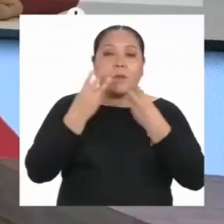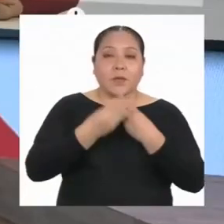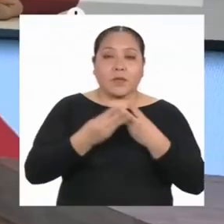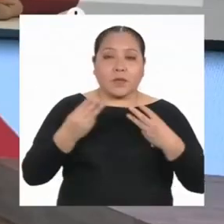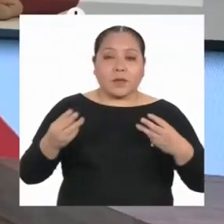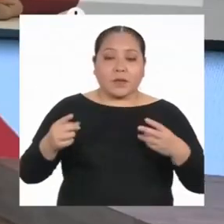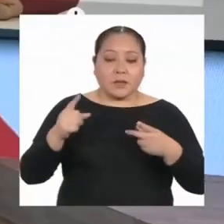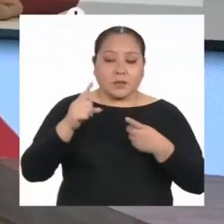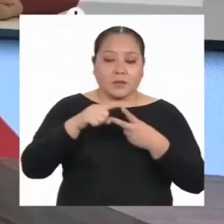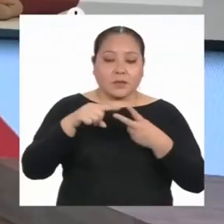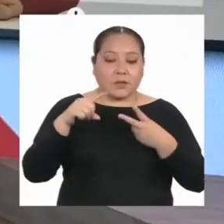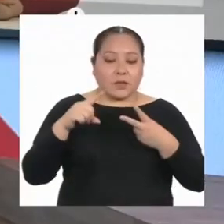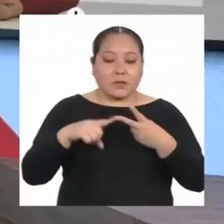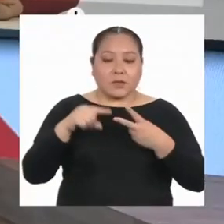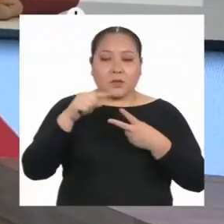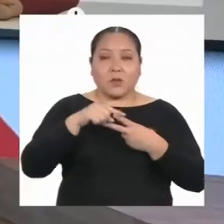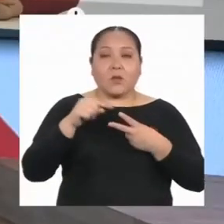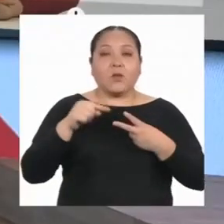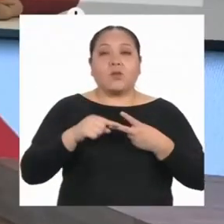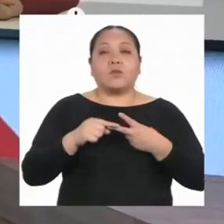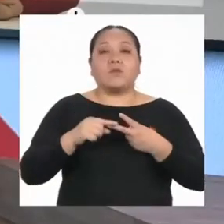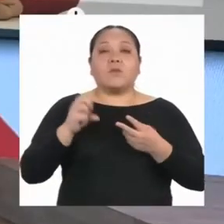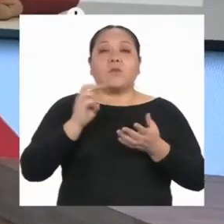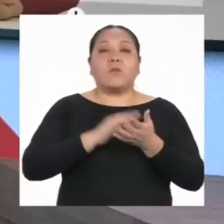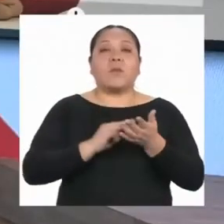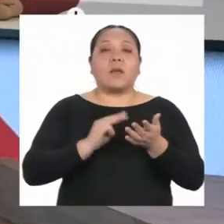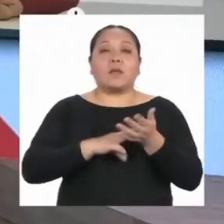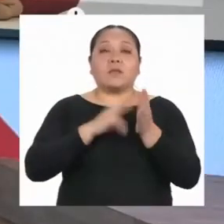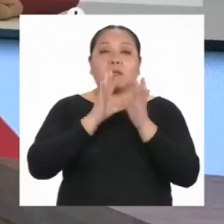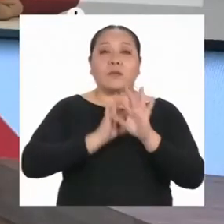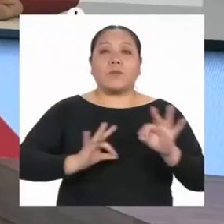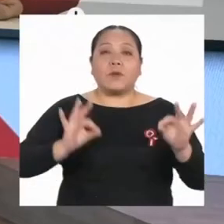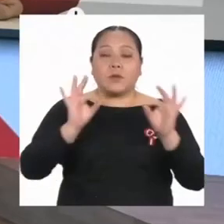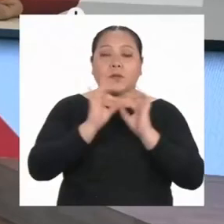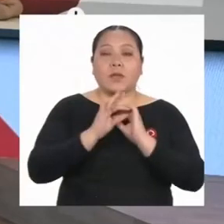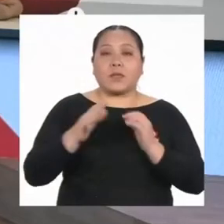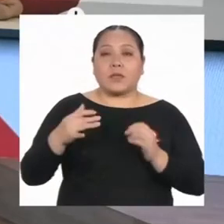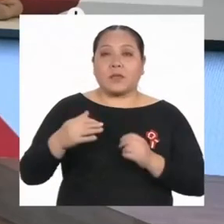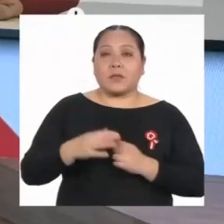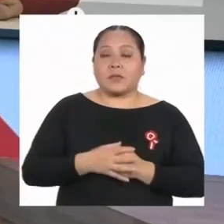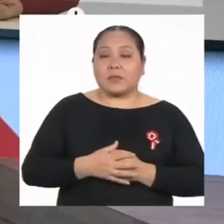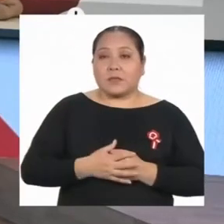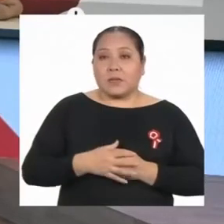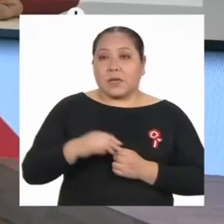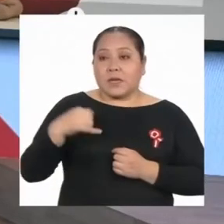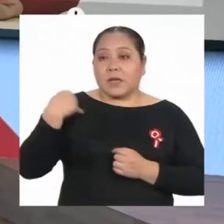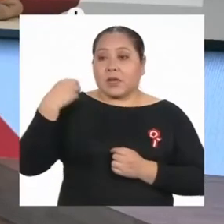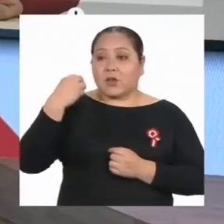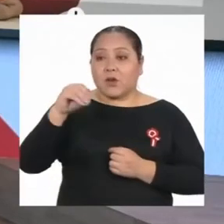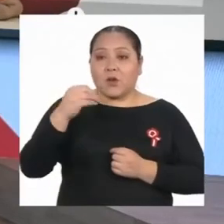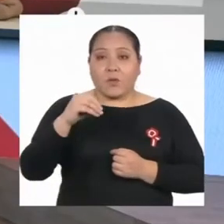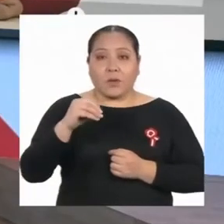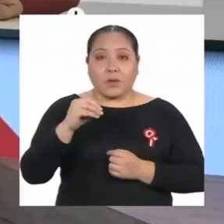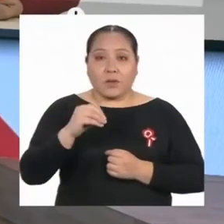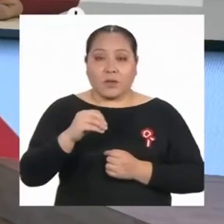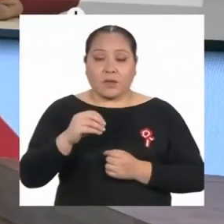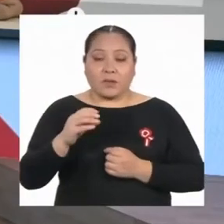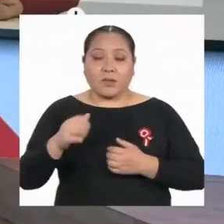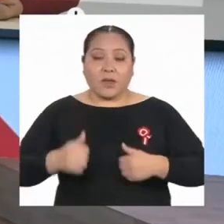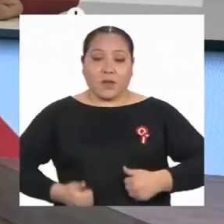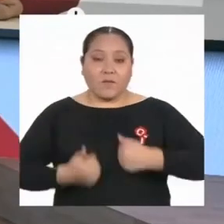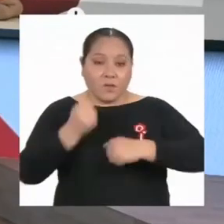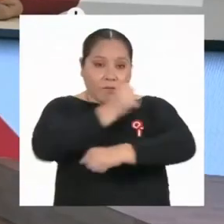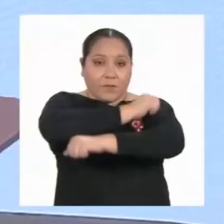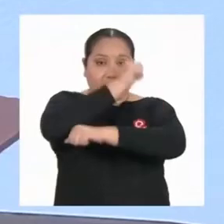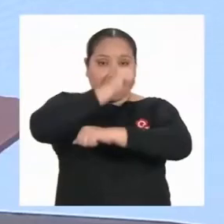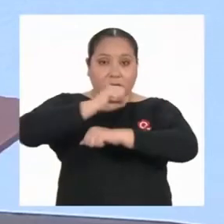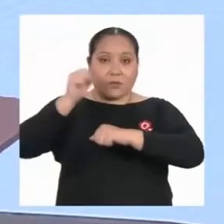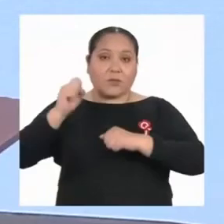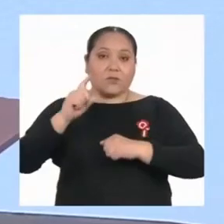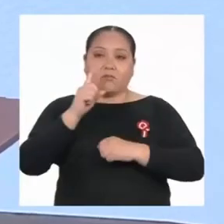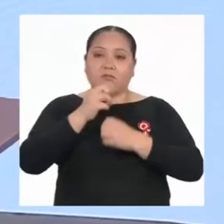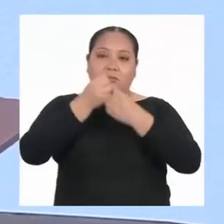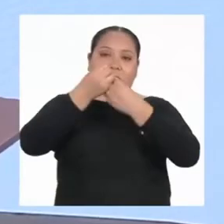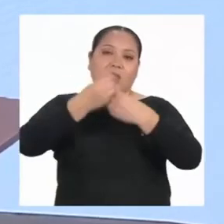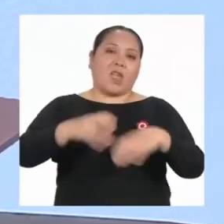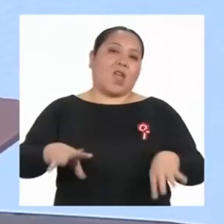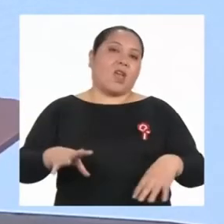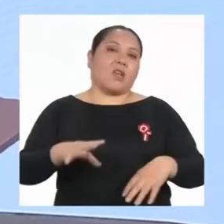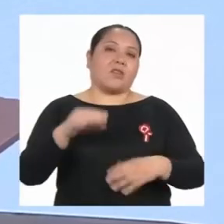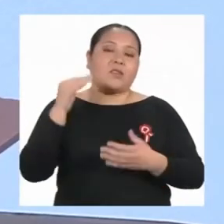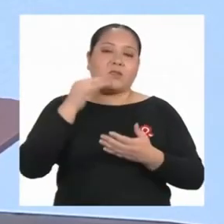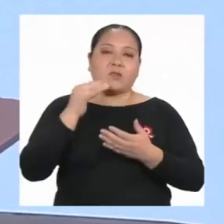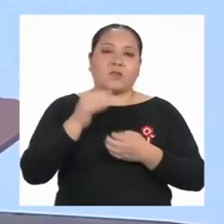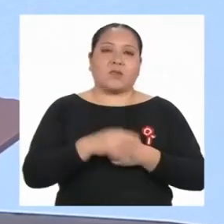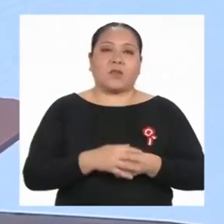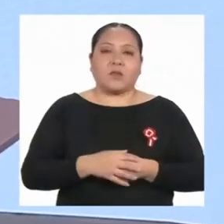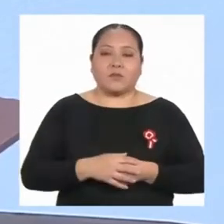las dos principales razones por las que los adolescentes que viven en zonas rurales dejan de estudiar. De hecho,